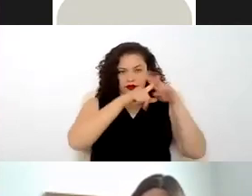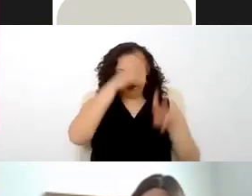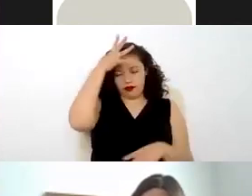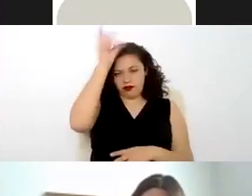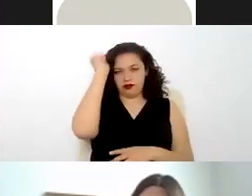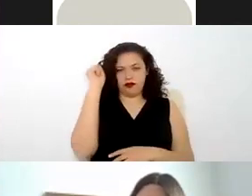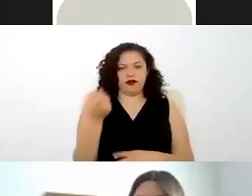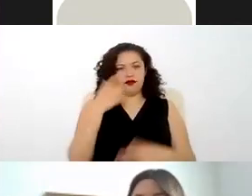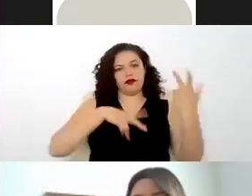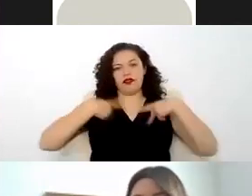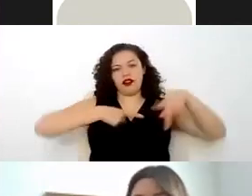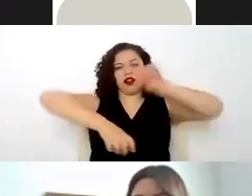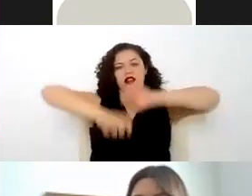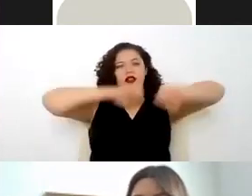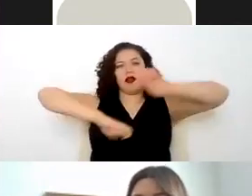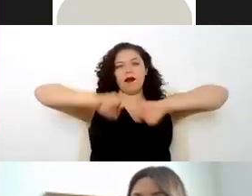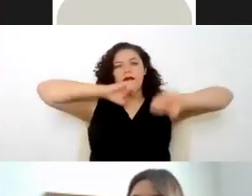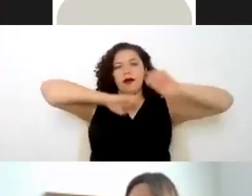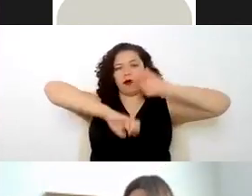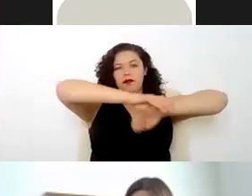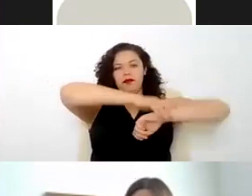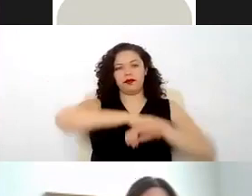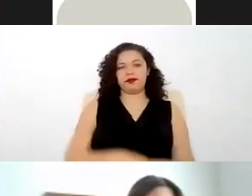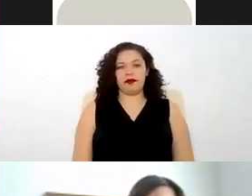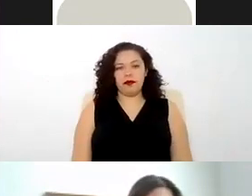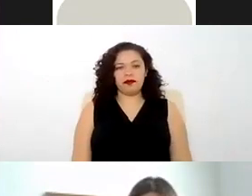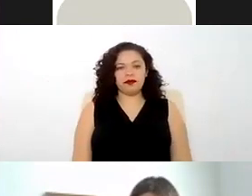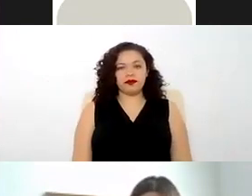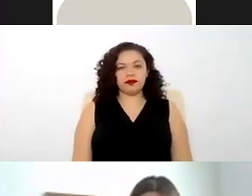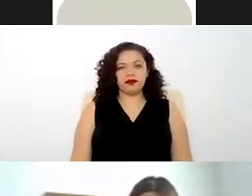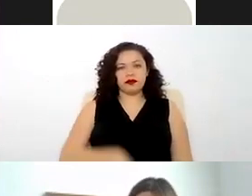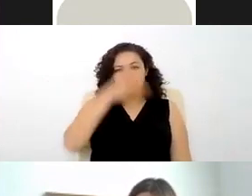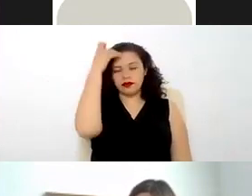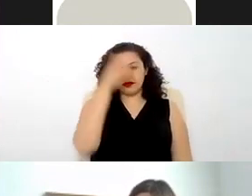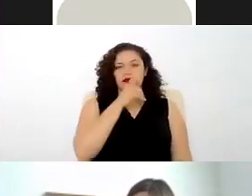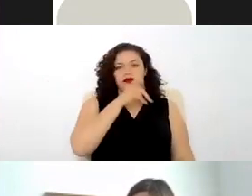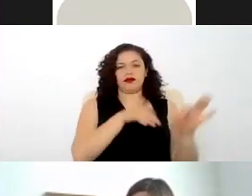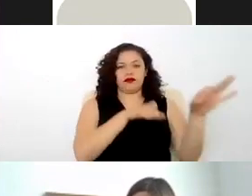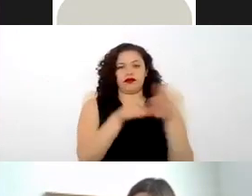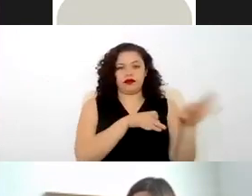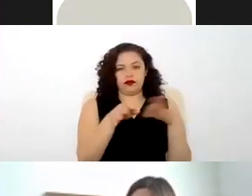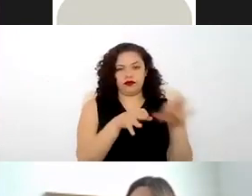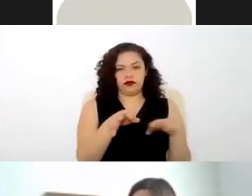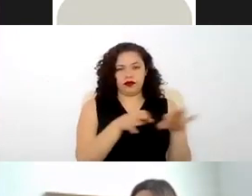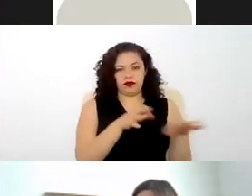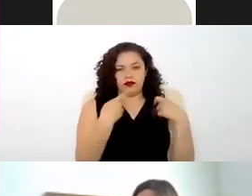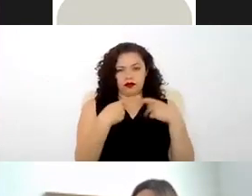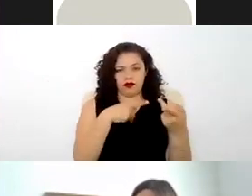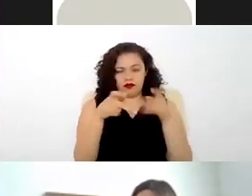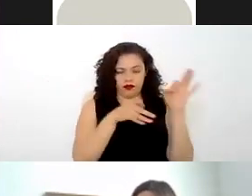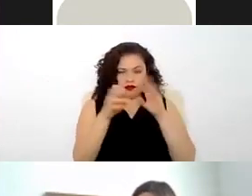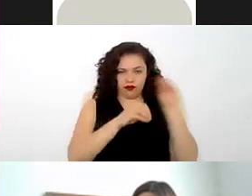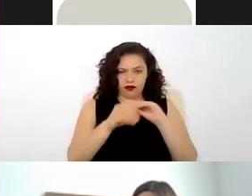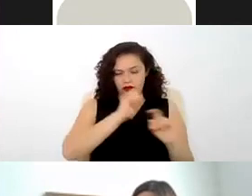empleado en la relación laboral que si bien por una parte la relación laboral se compone por el trabajador y por otra el